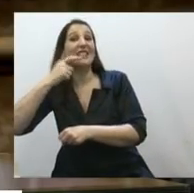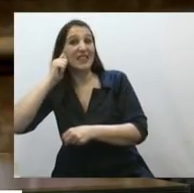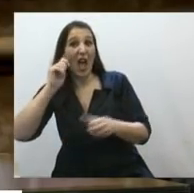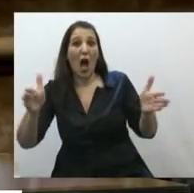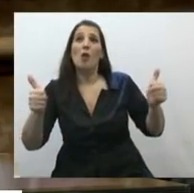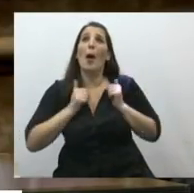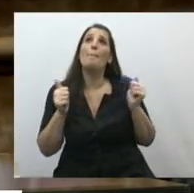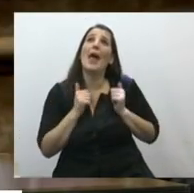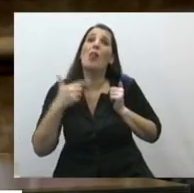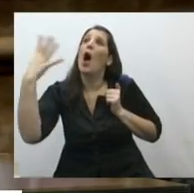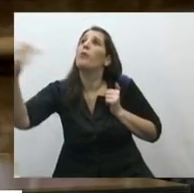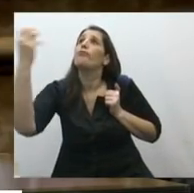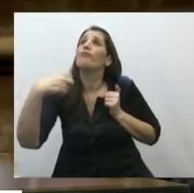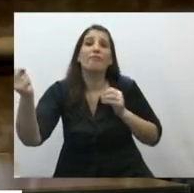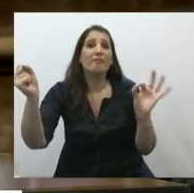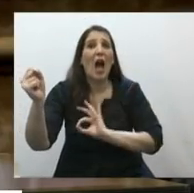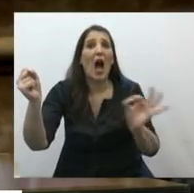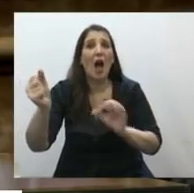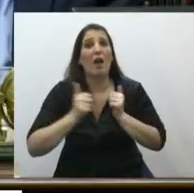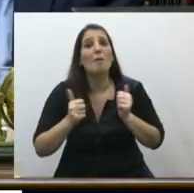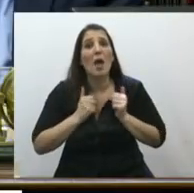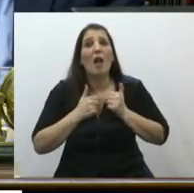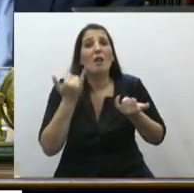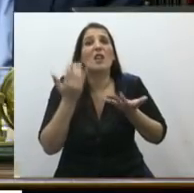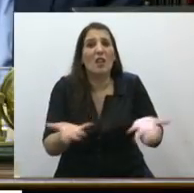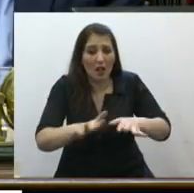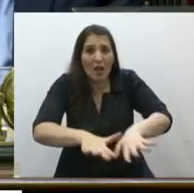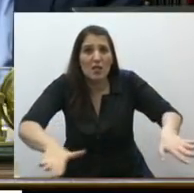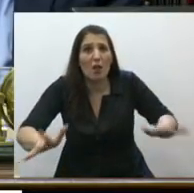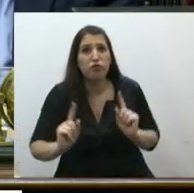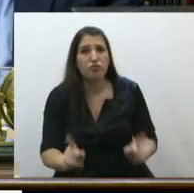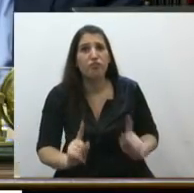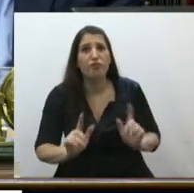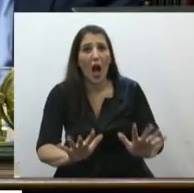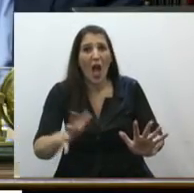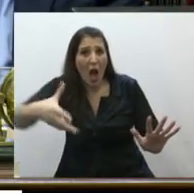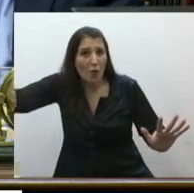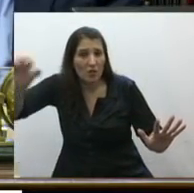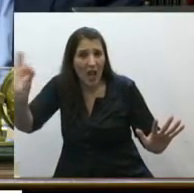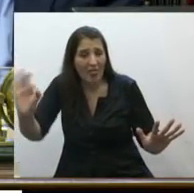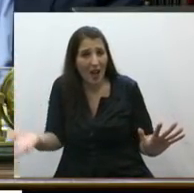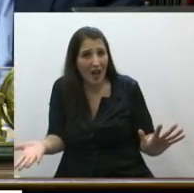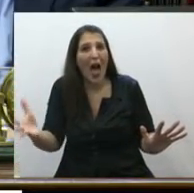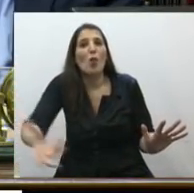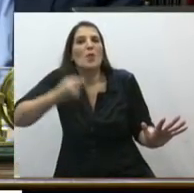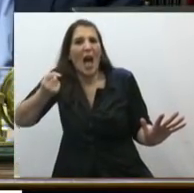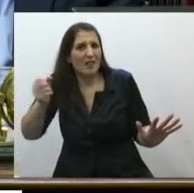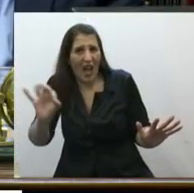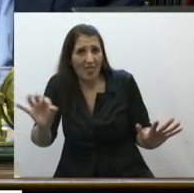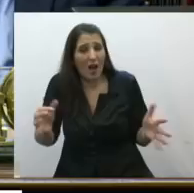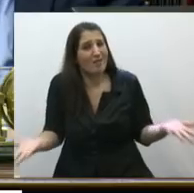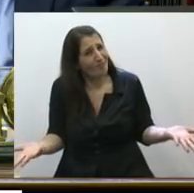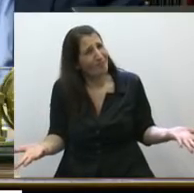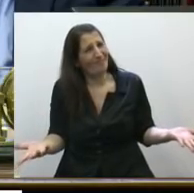tal cual como dijo la senadora Mirkin, dejemos de ser hipócritas. Solamente el año pasado en el